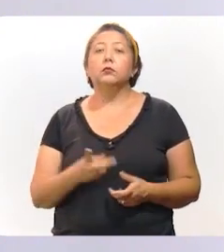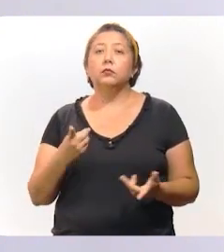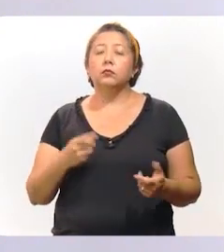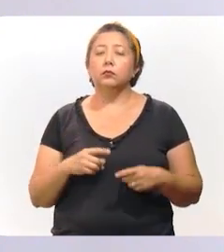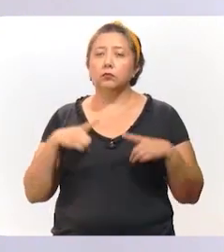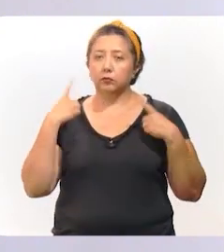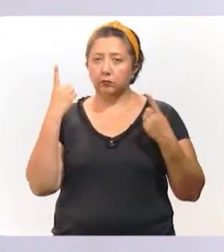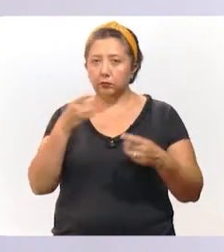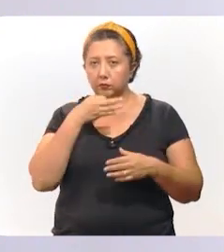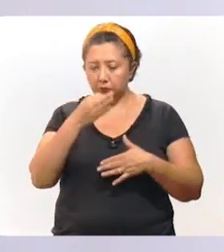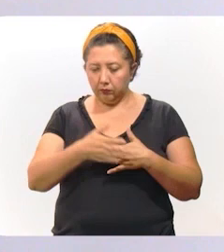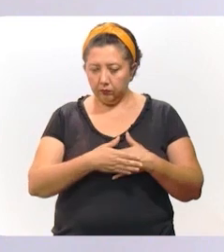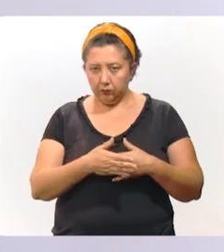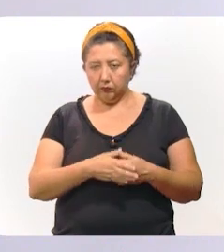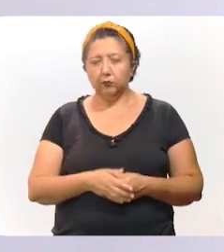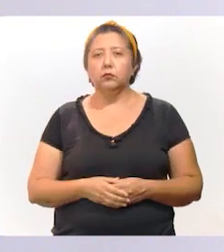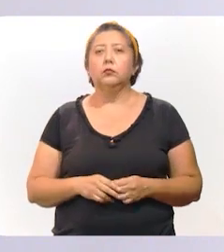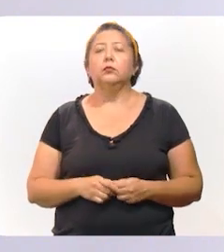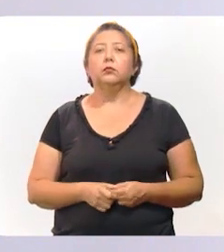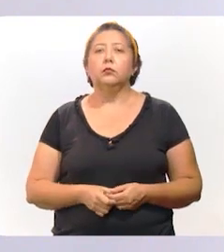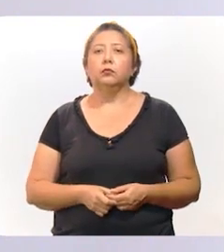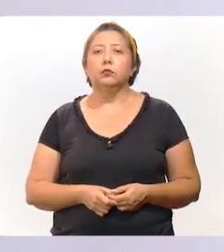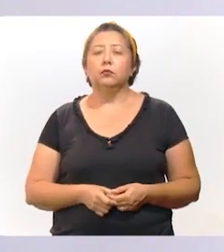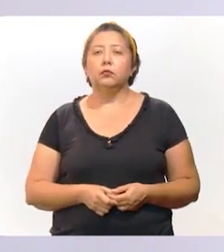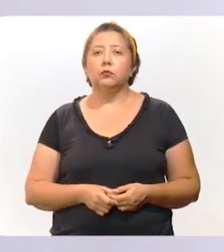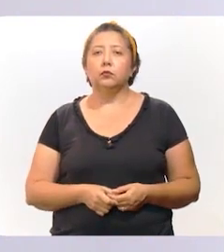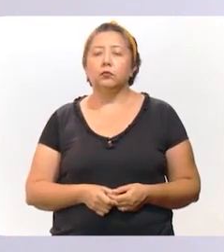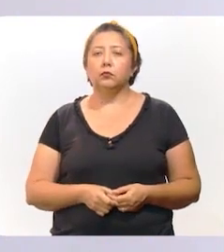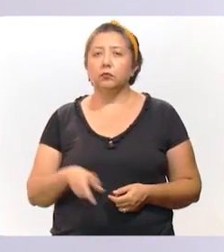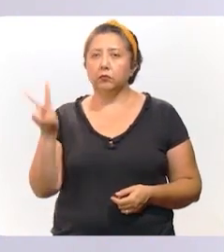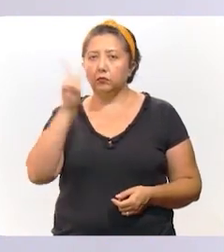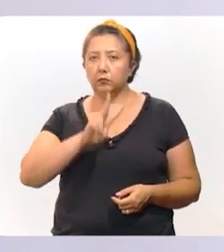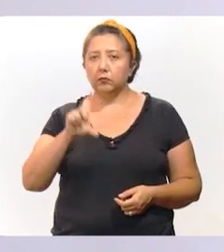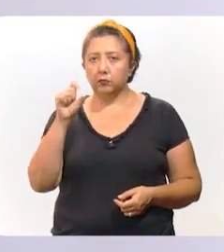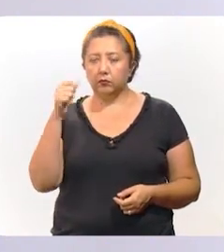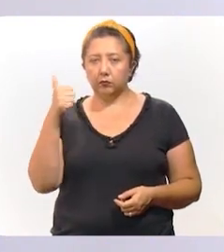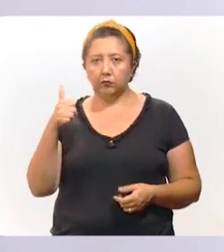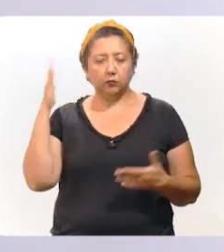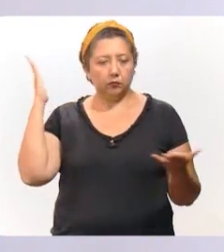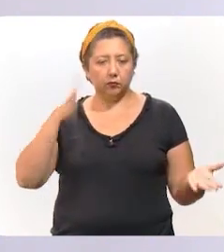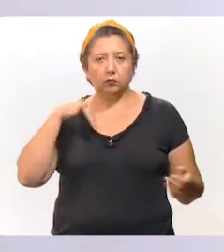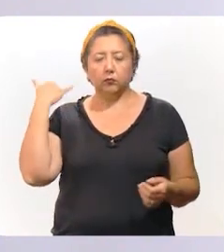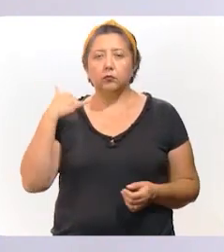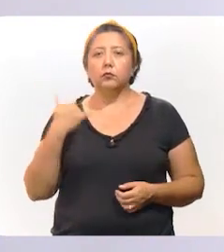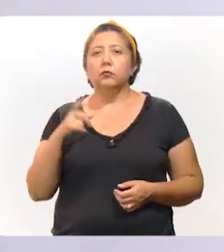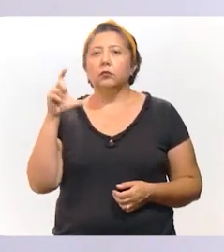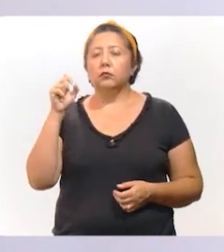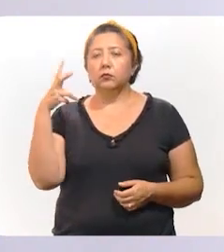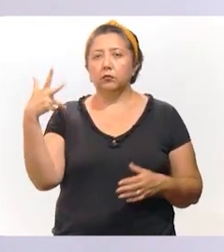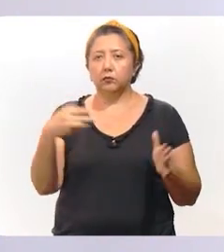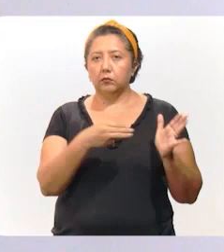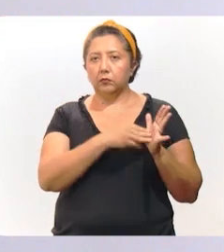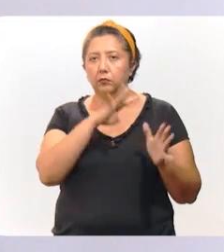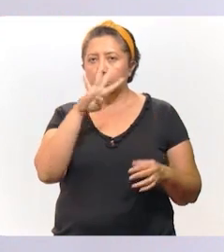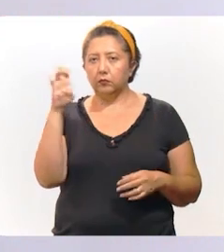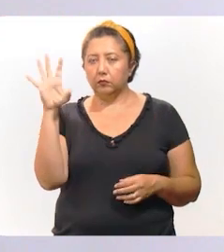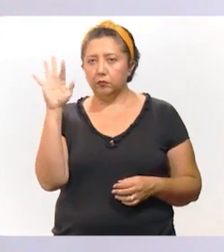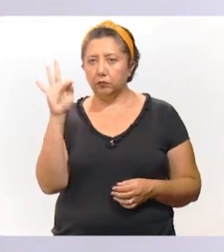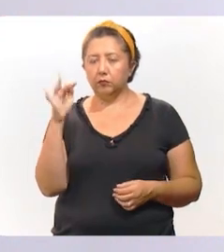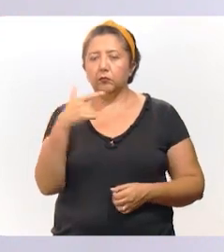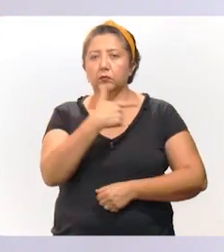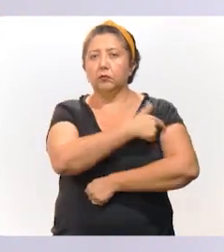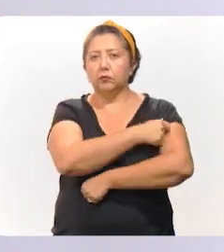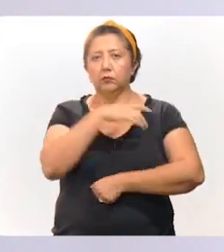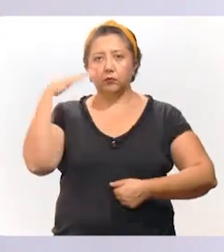que se darán a conocer próximamente. El viernes 26 llegó a Yucatán un lote de 28.440